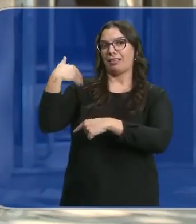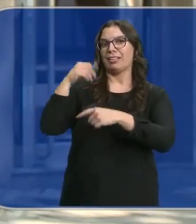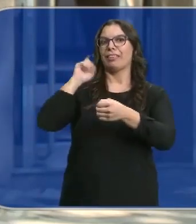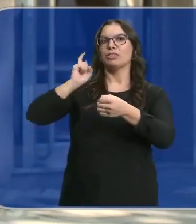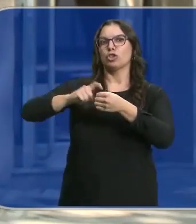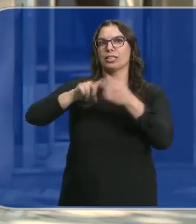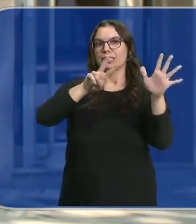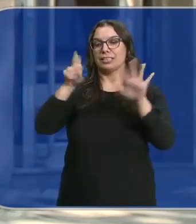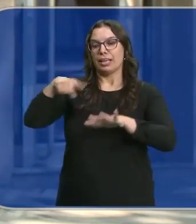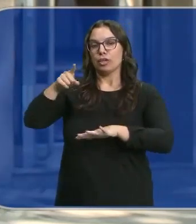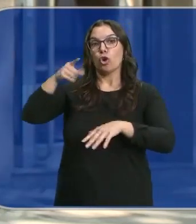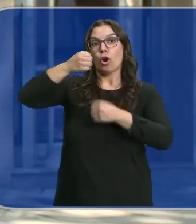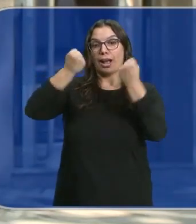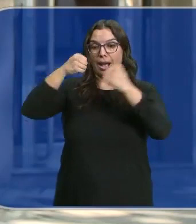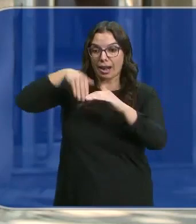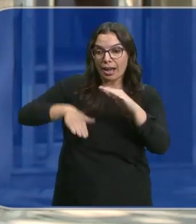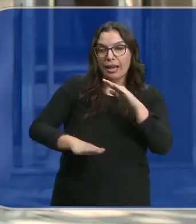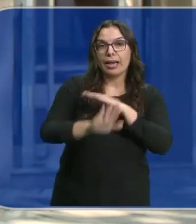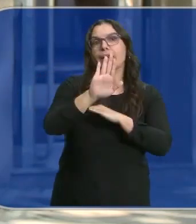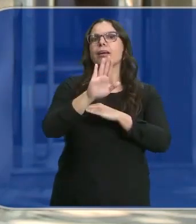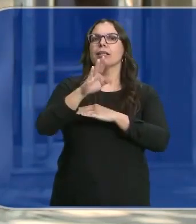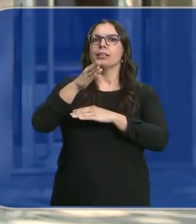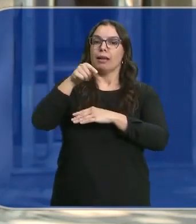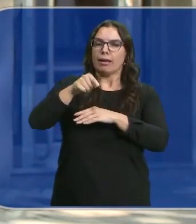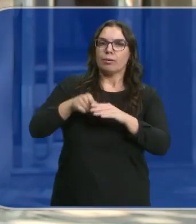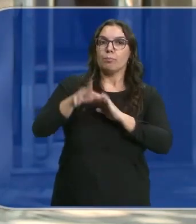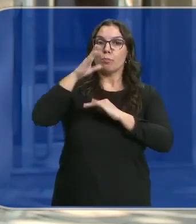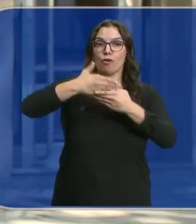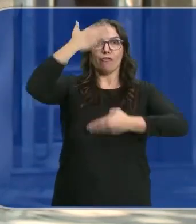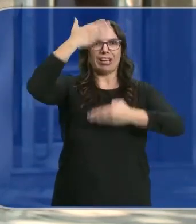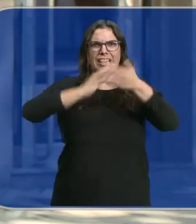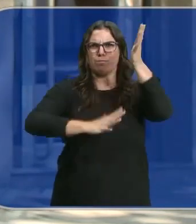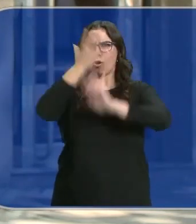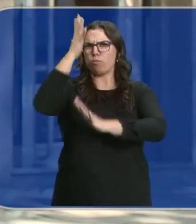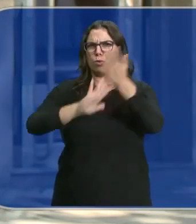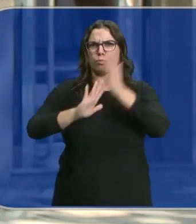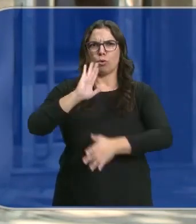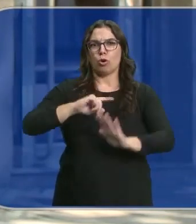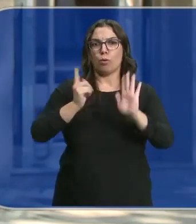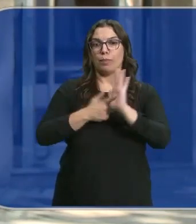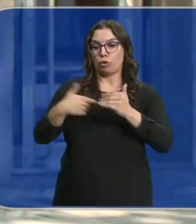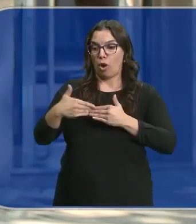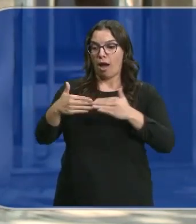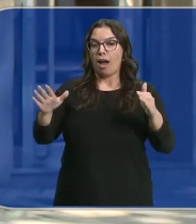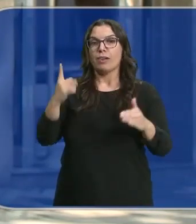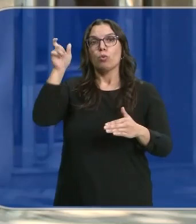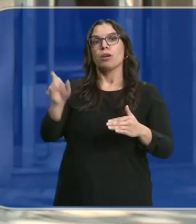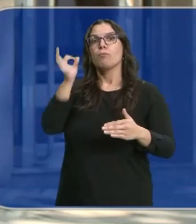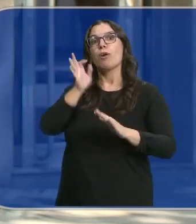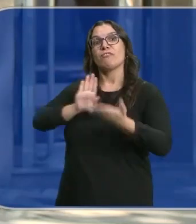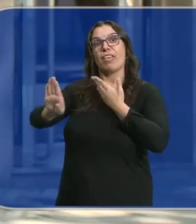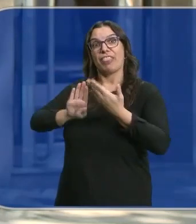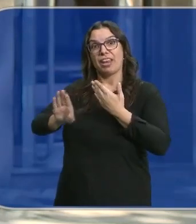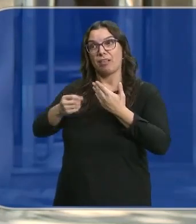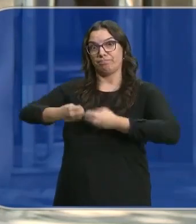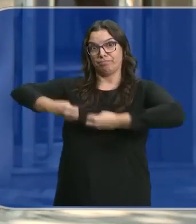por el garaje porque la fachada principal, esta, se encontraba completamente en llamas. Les abrió la puerta del garaje una vecina y